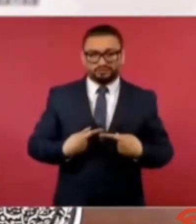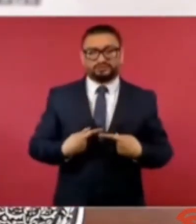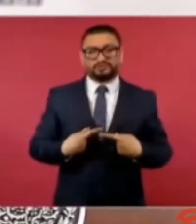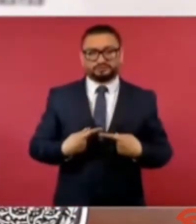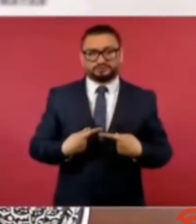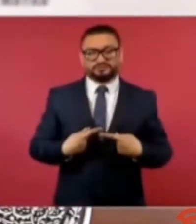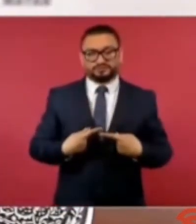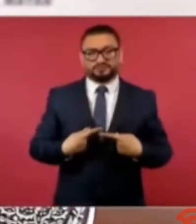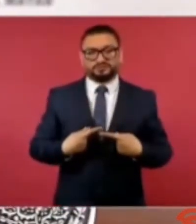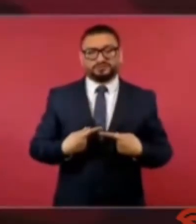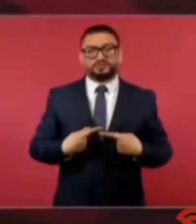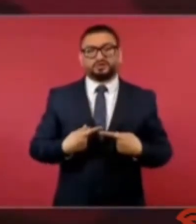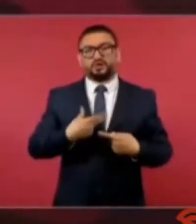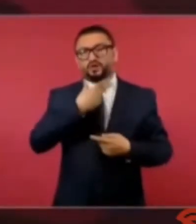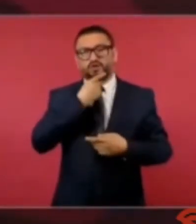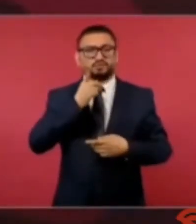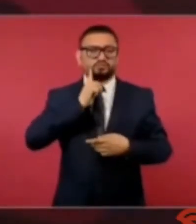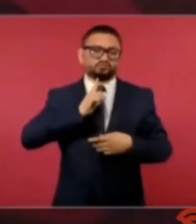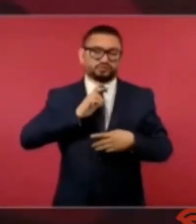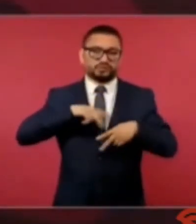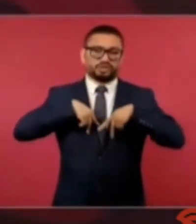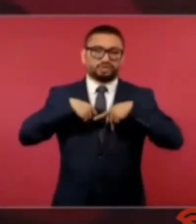para que podamos nosotros